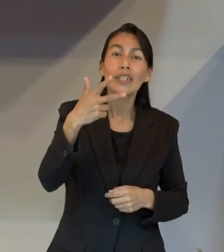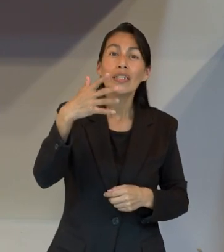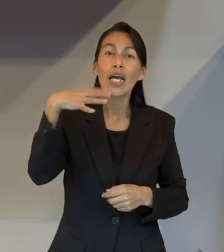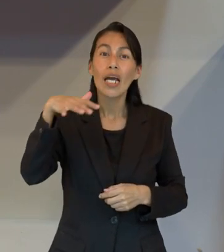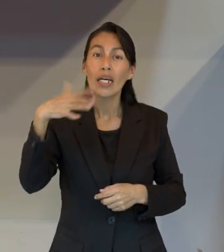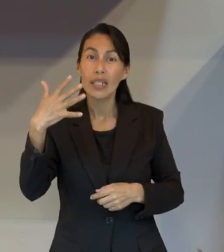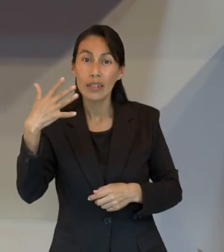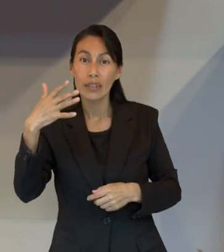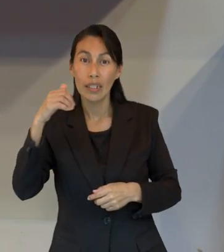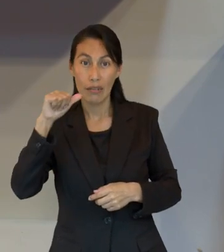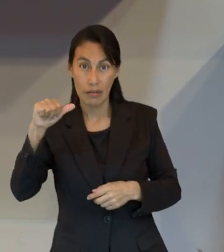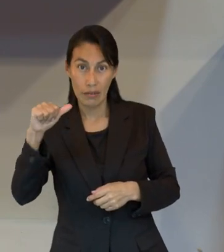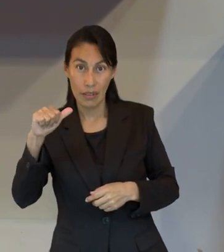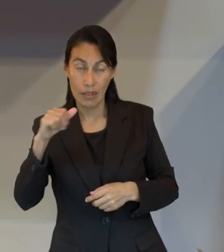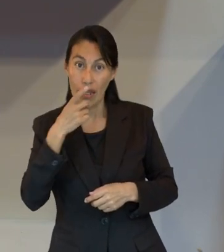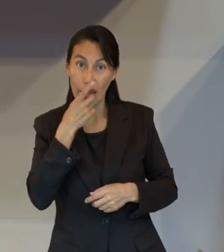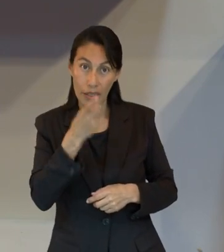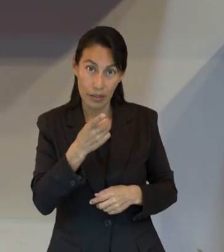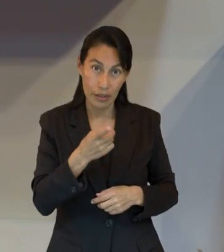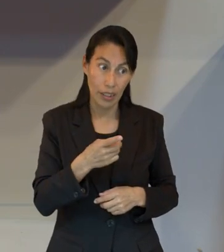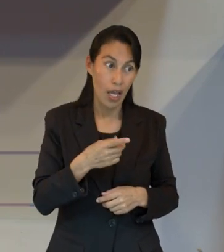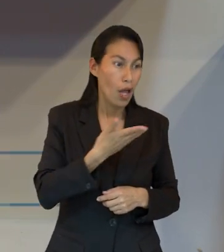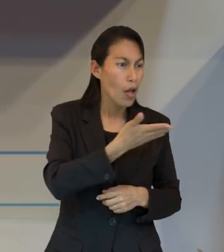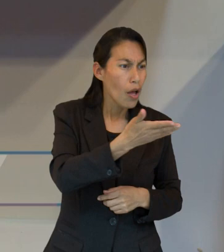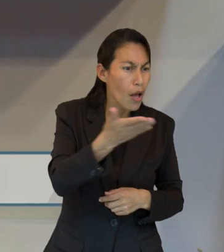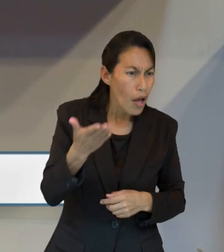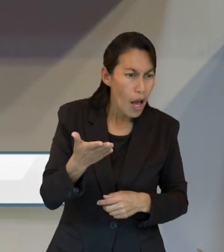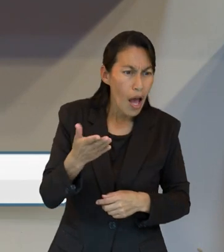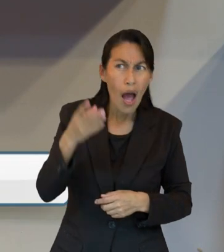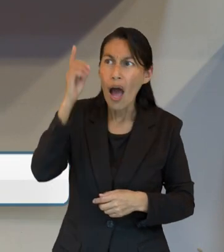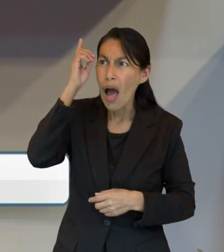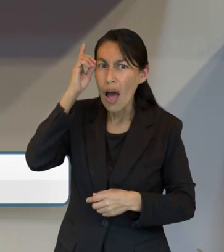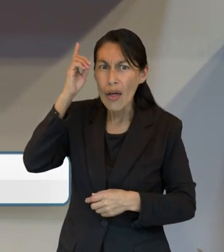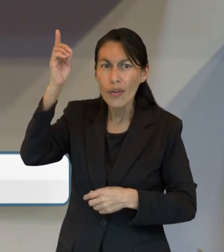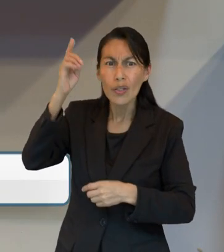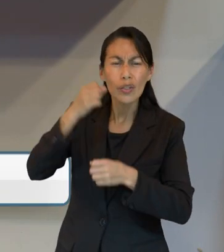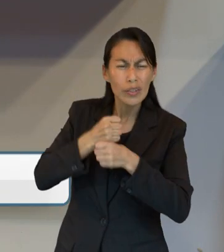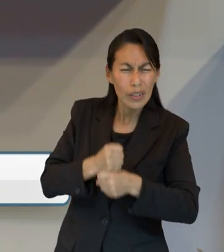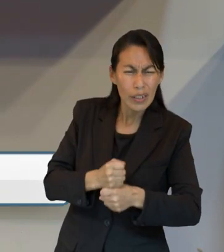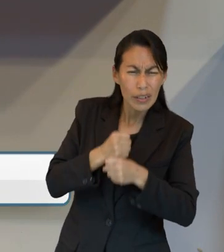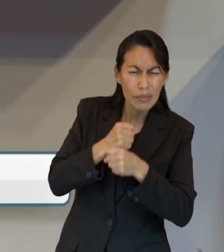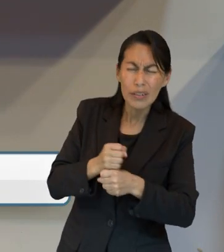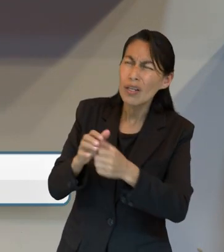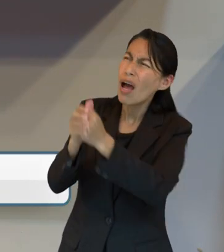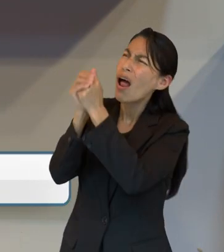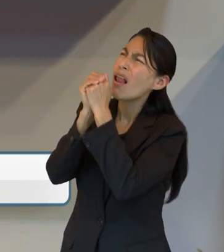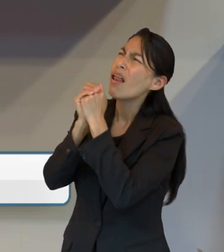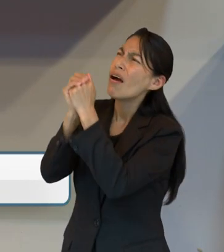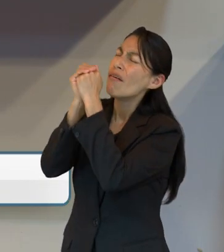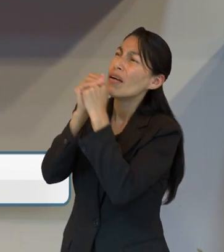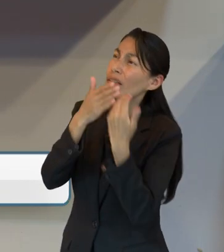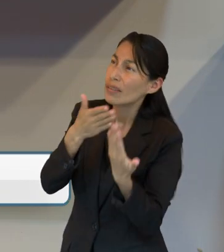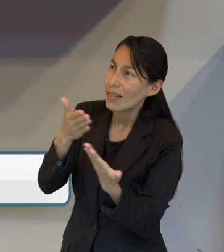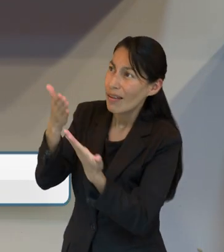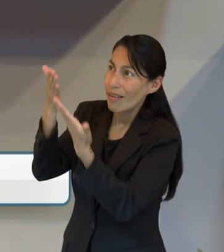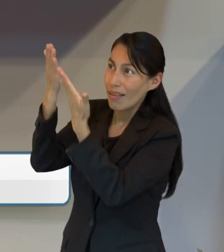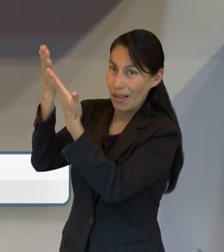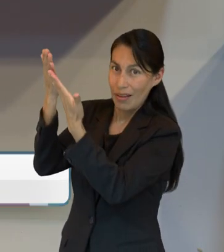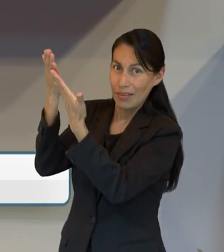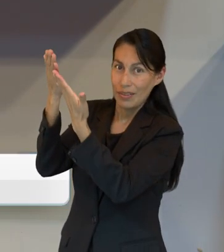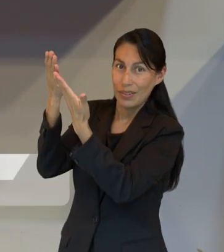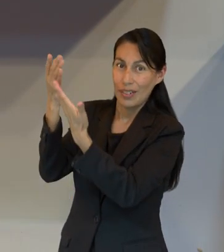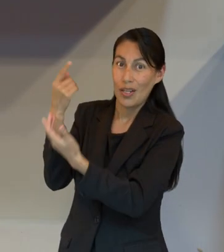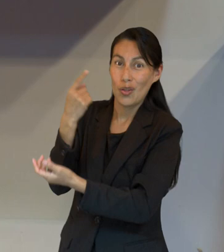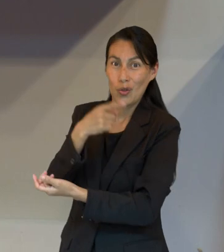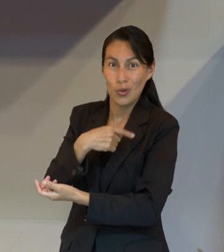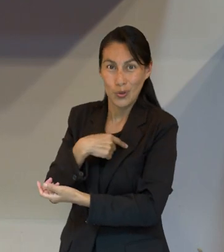que es Hebreos 13 15 y 16 que dice así que ofrezcamos siempre a Dios por medio de él el sacrificio